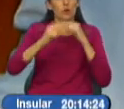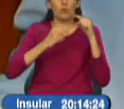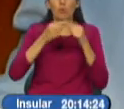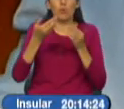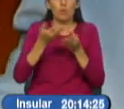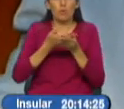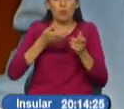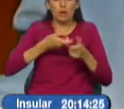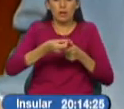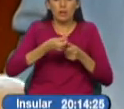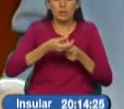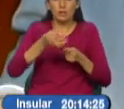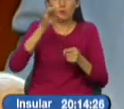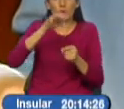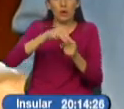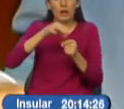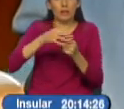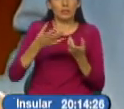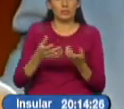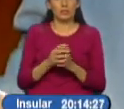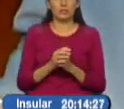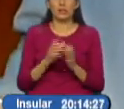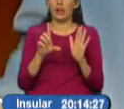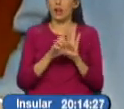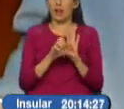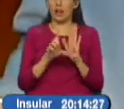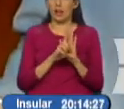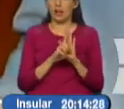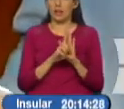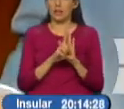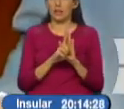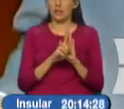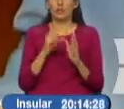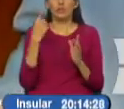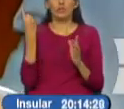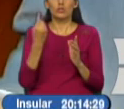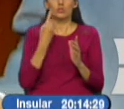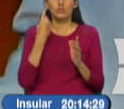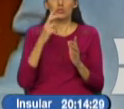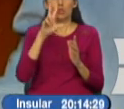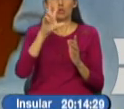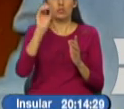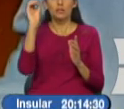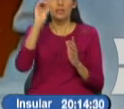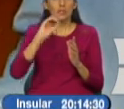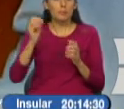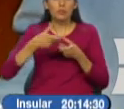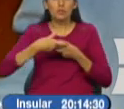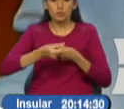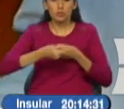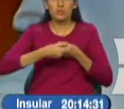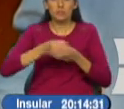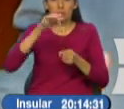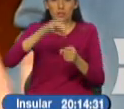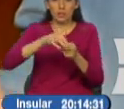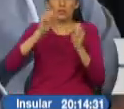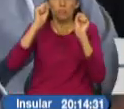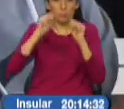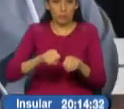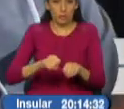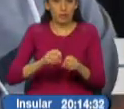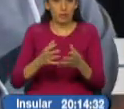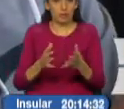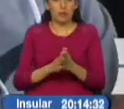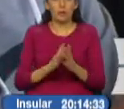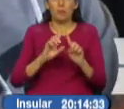voto a voto no está permitido por la ley. El máximo que establece la ley es un reconteo de hasta el 30% de actas, implican 12.000, 13.000 actas.